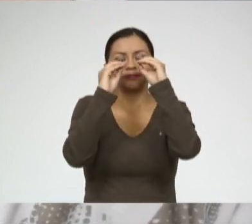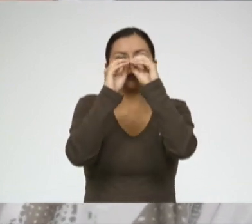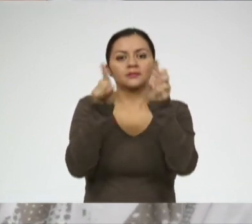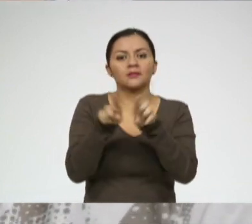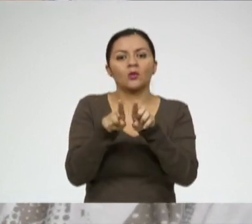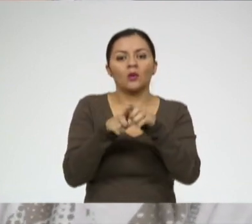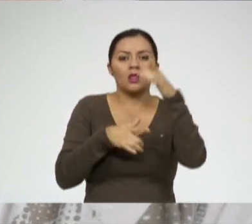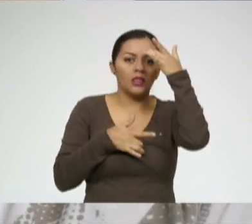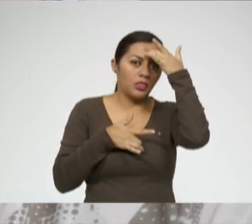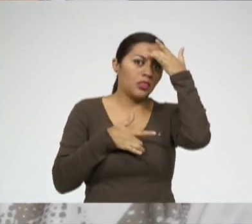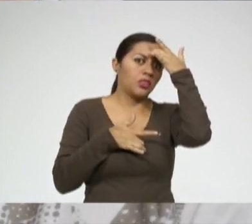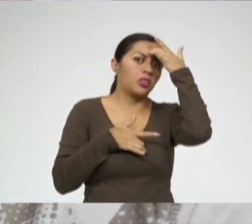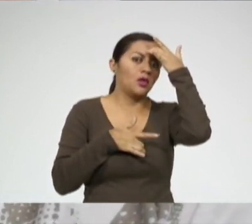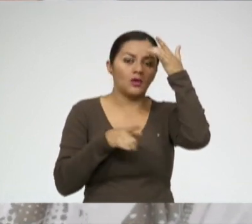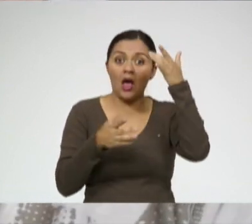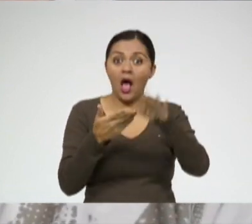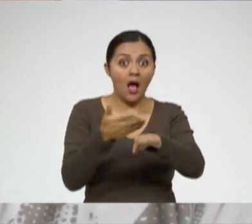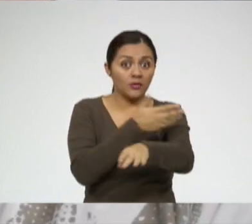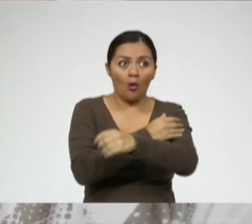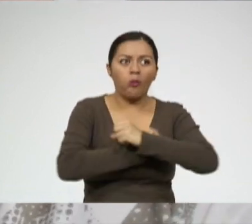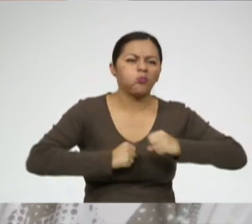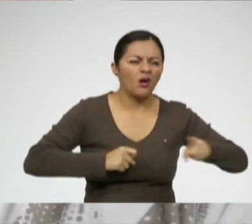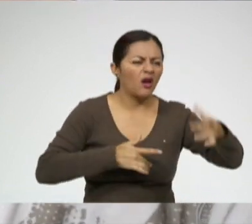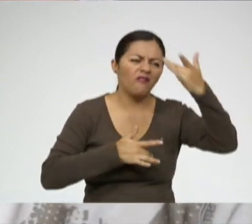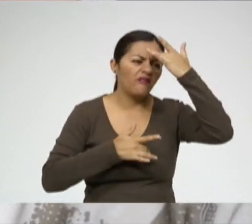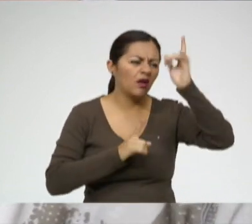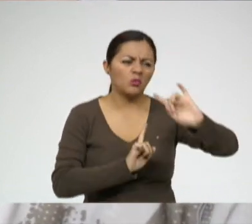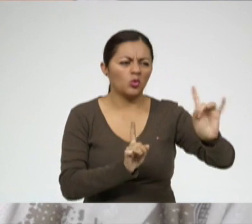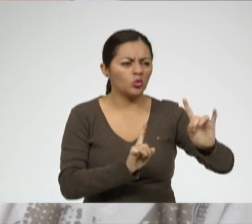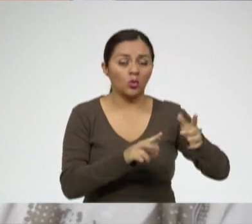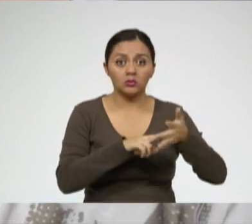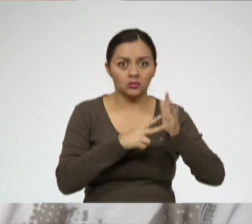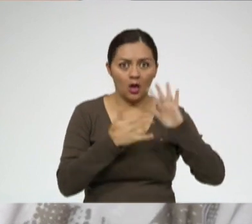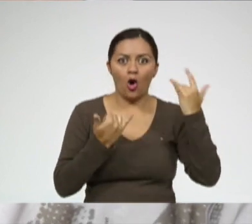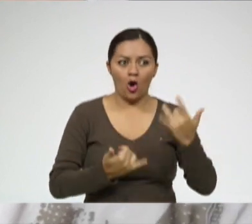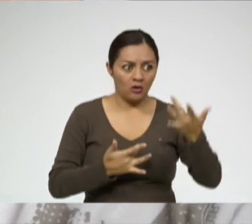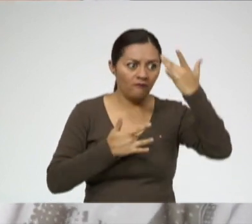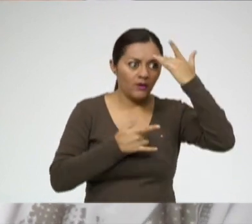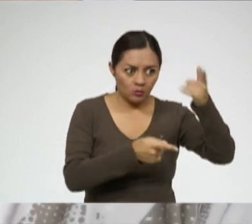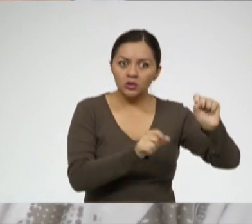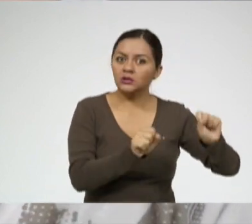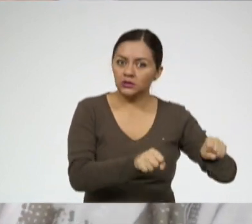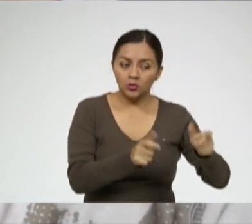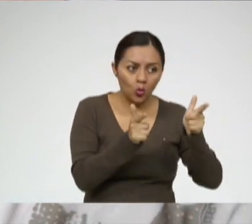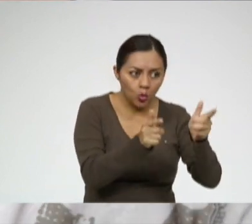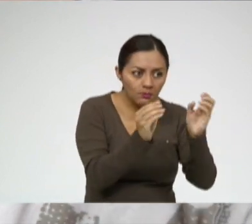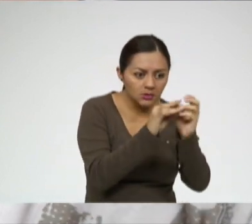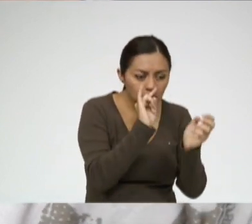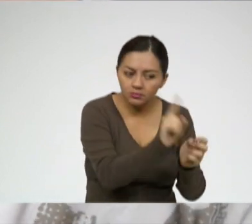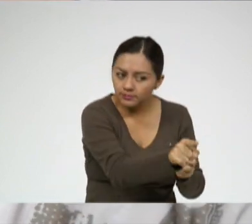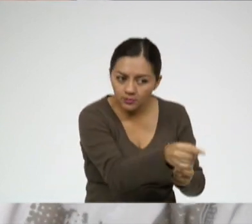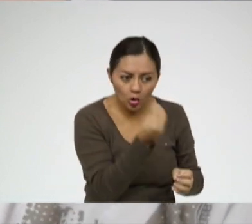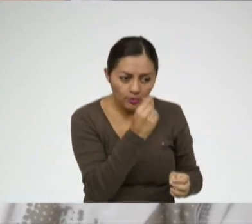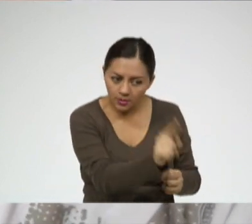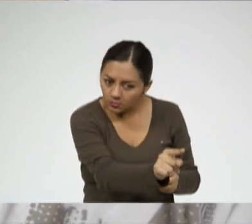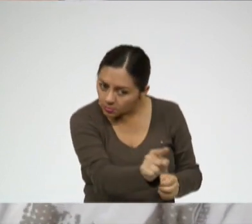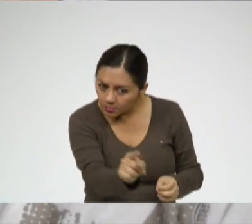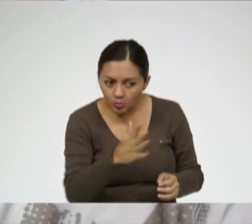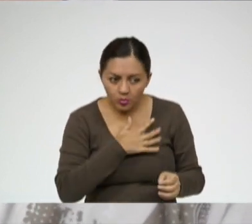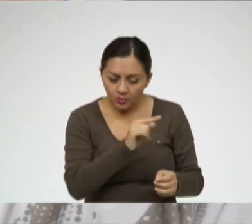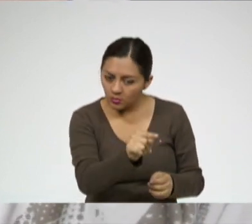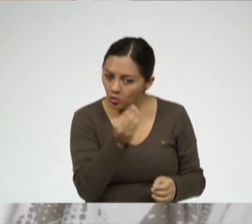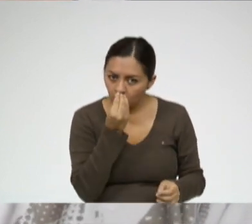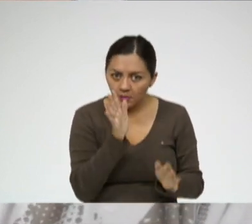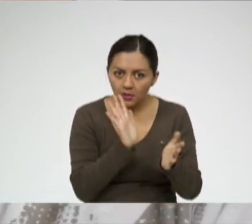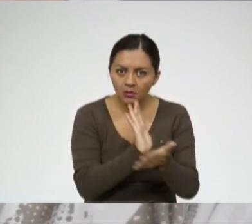como una enfermedad la obesidad, antes no, ahora ya le toman, entonces ya les cuidan más a los muchachos, a los niños. Entonces ya creo que la